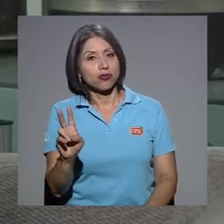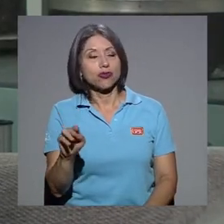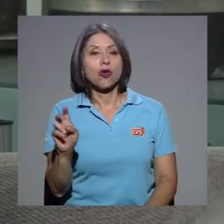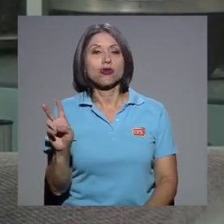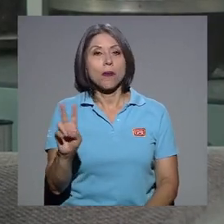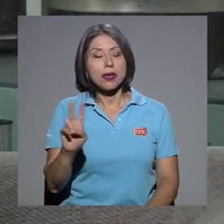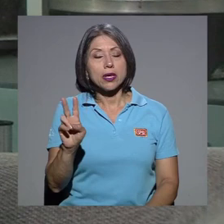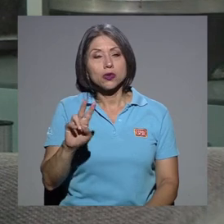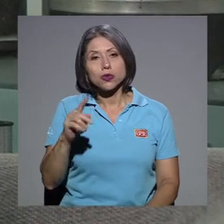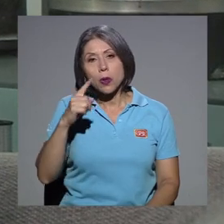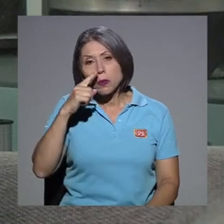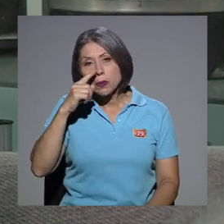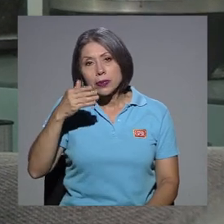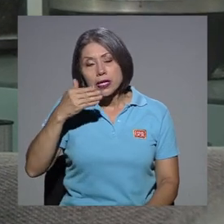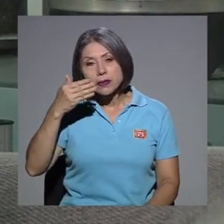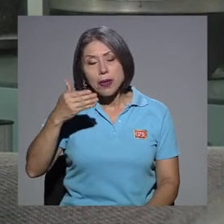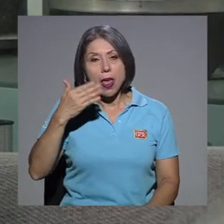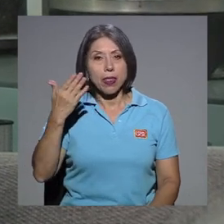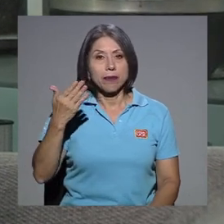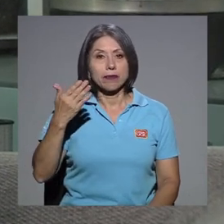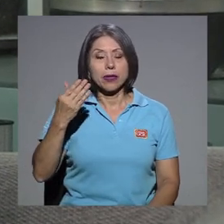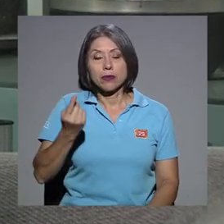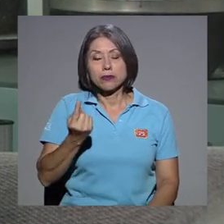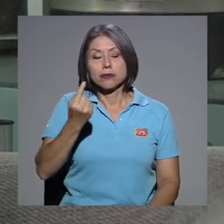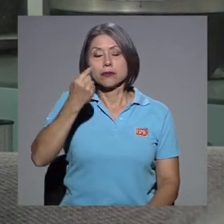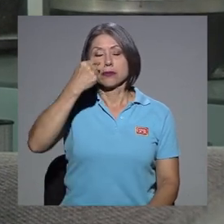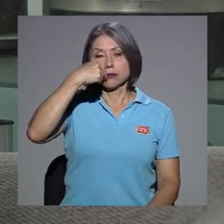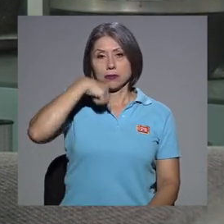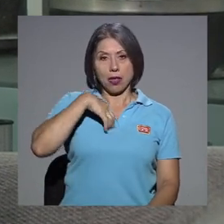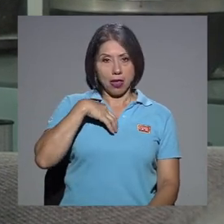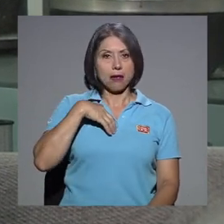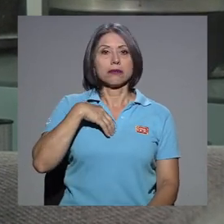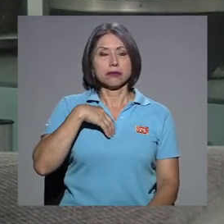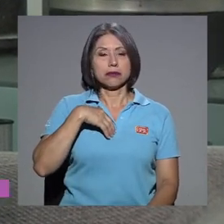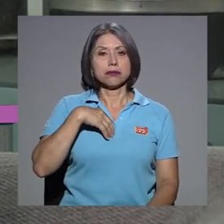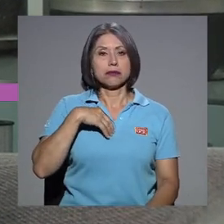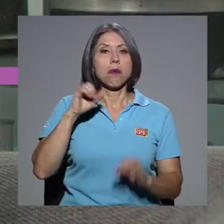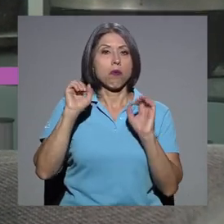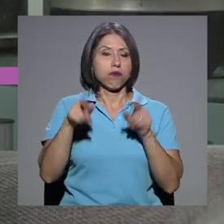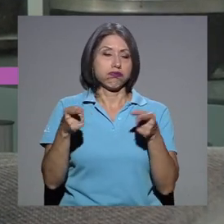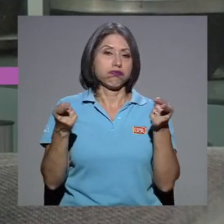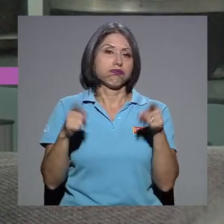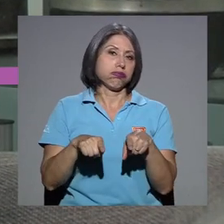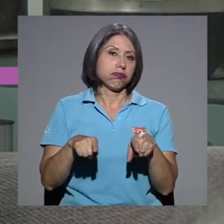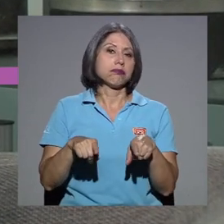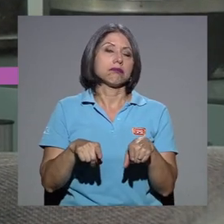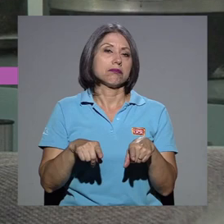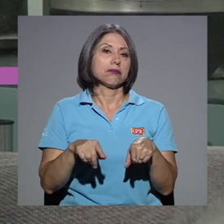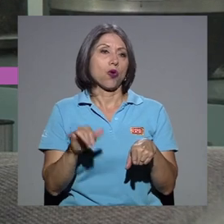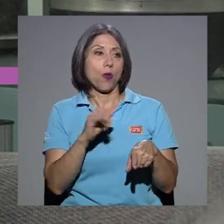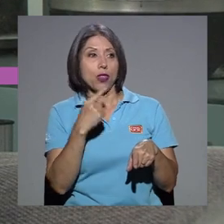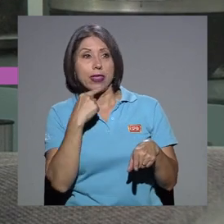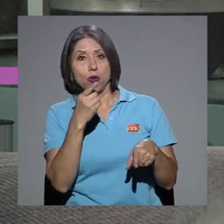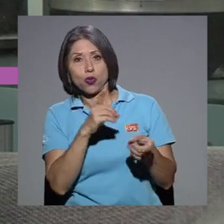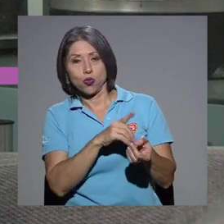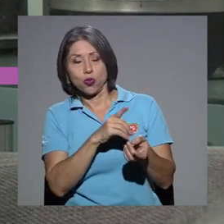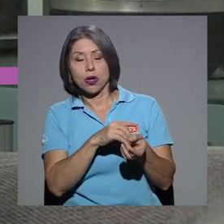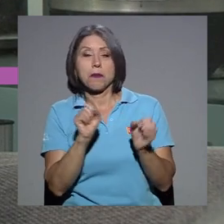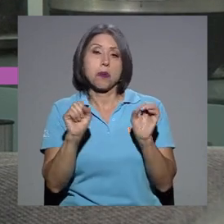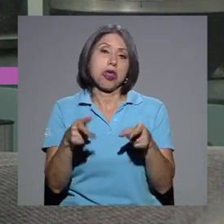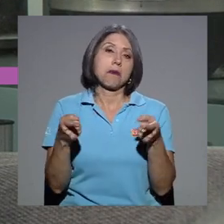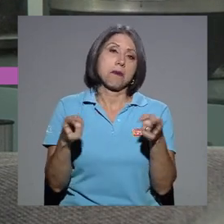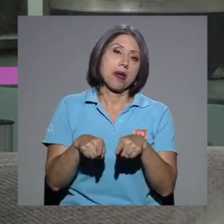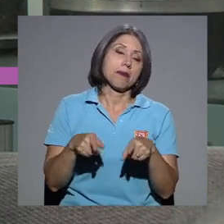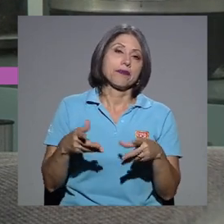respiratorios, ¿verdad? Entonces, entran vía respiratoria y pueden causar, como indicó la autora, Corrales, desde una